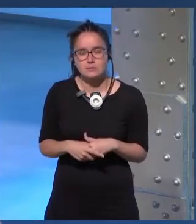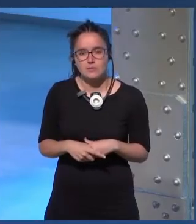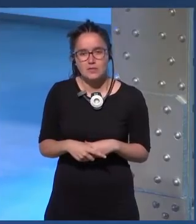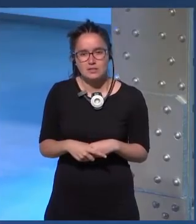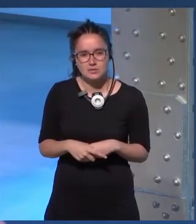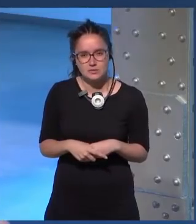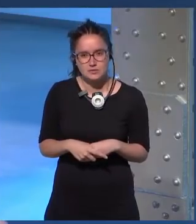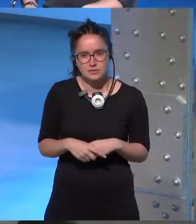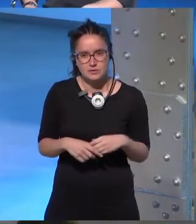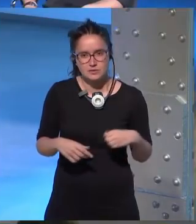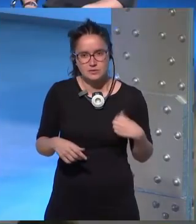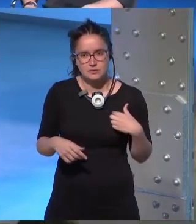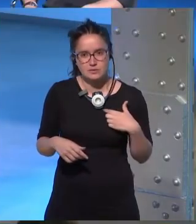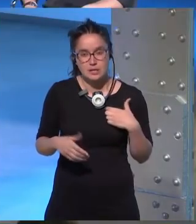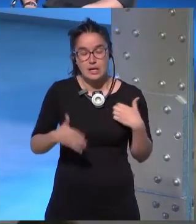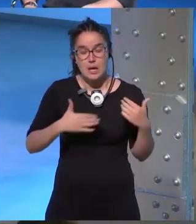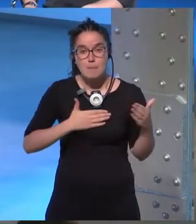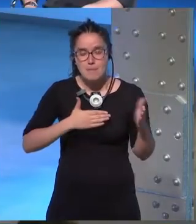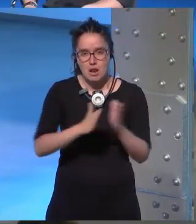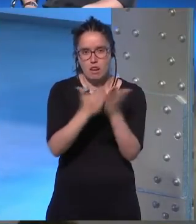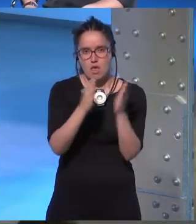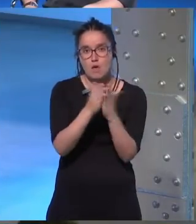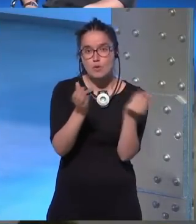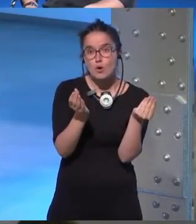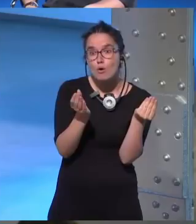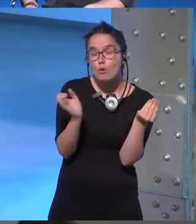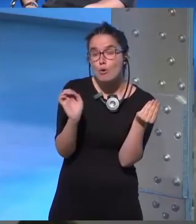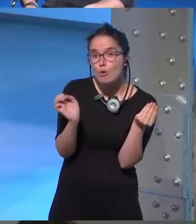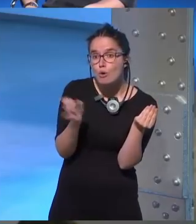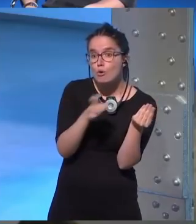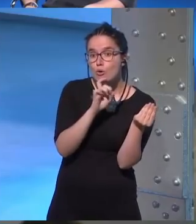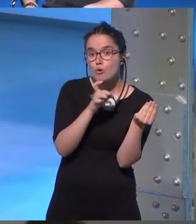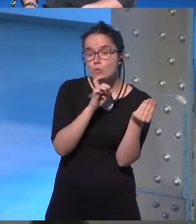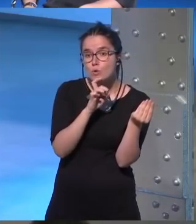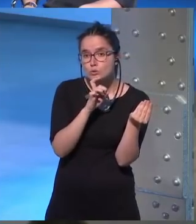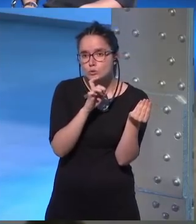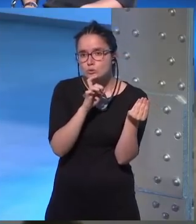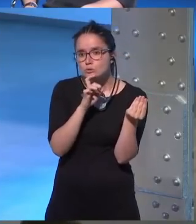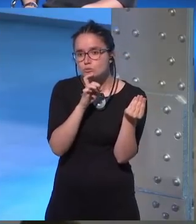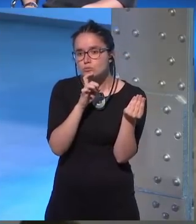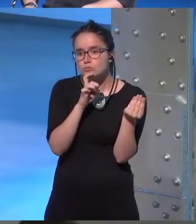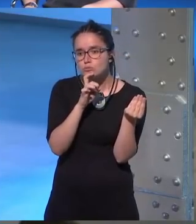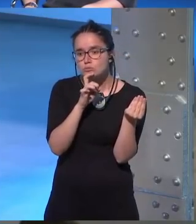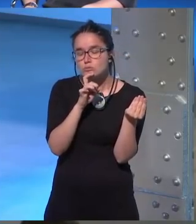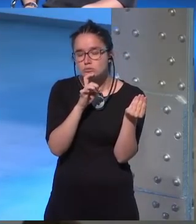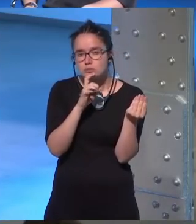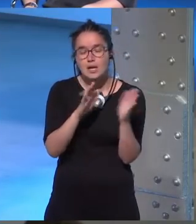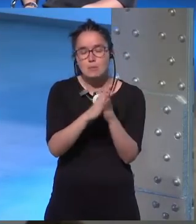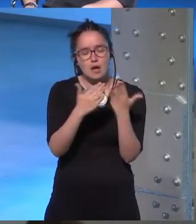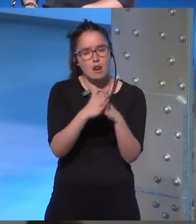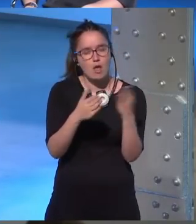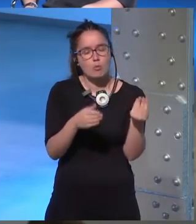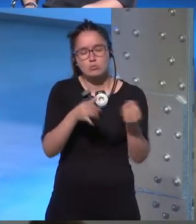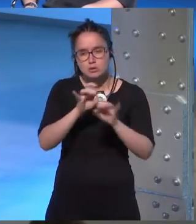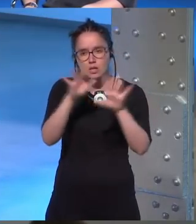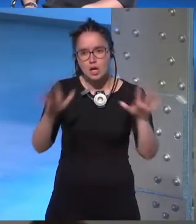en mi obra o en en las estrellas son